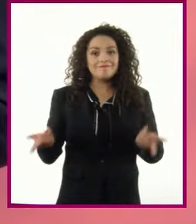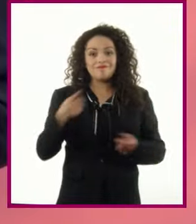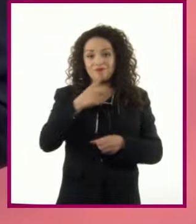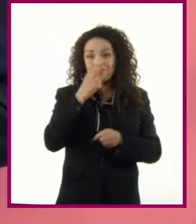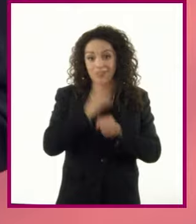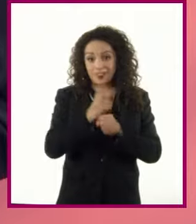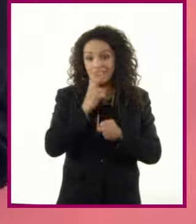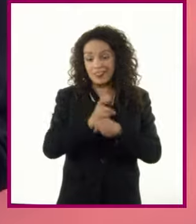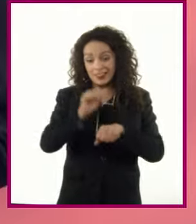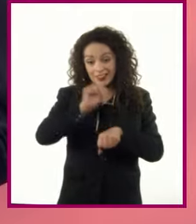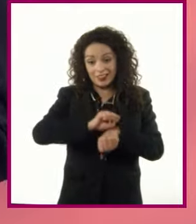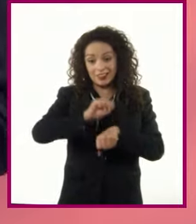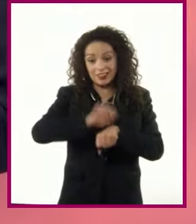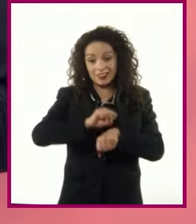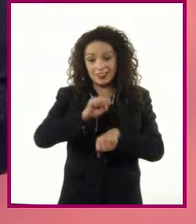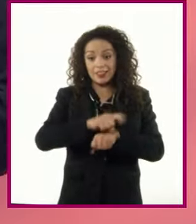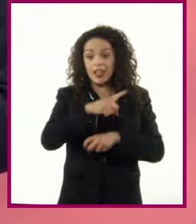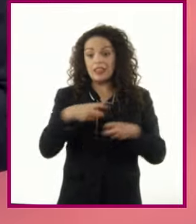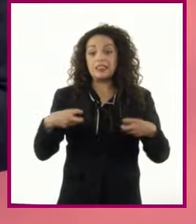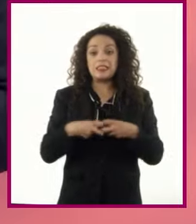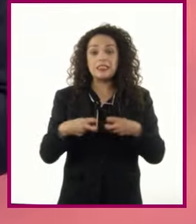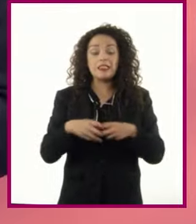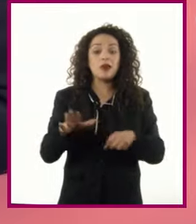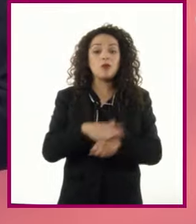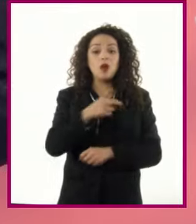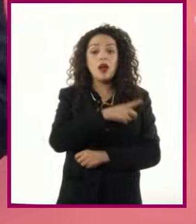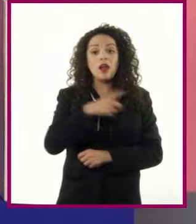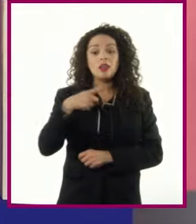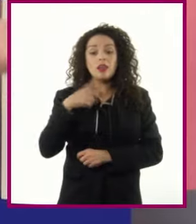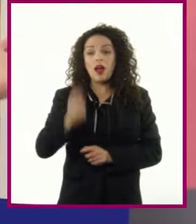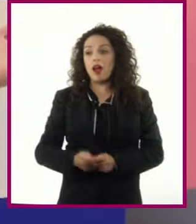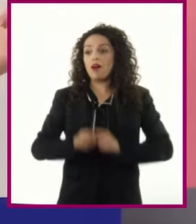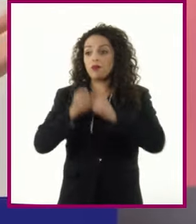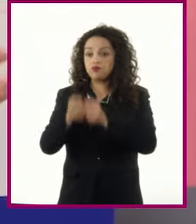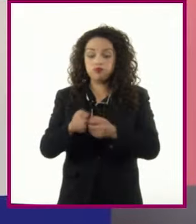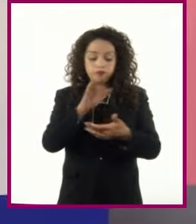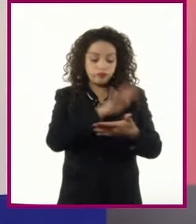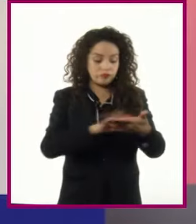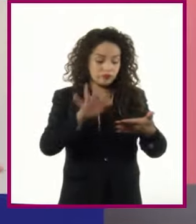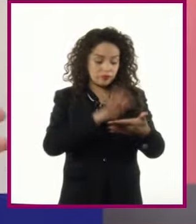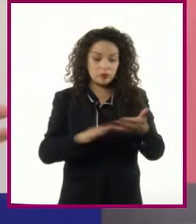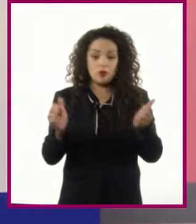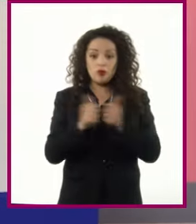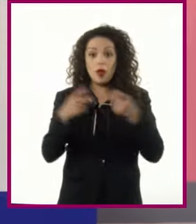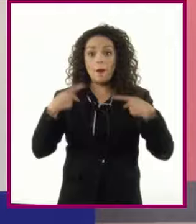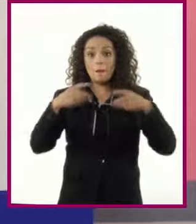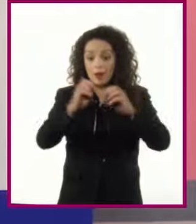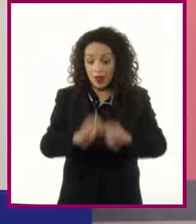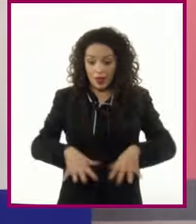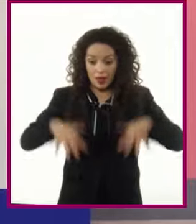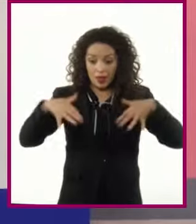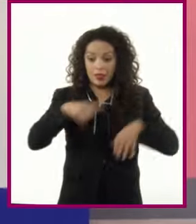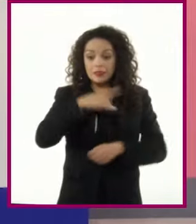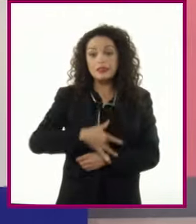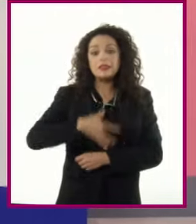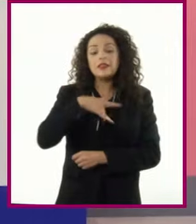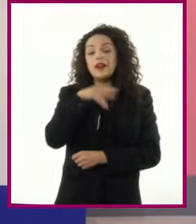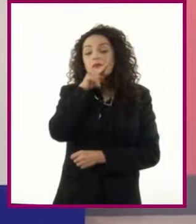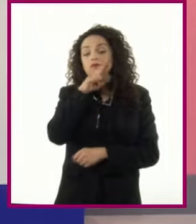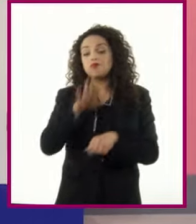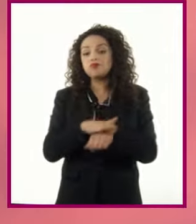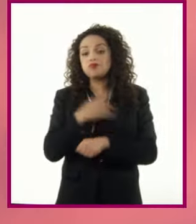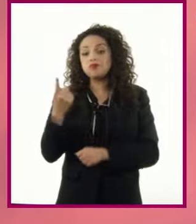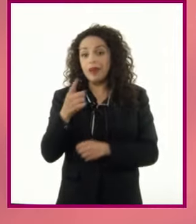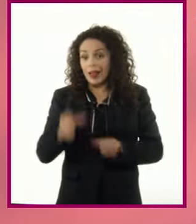segundo grado de secundaria, está nerviosa porque debe presentar un texto ante el público Y su principal preocupación es que no